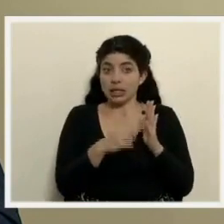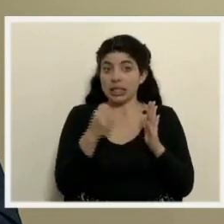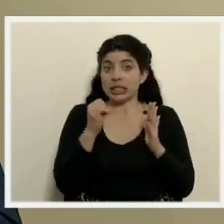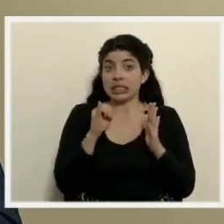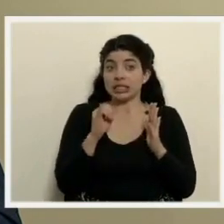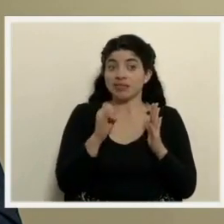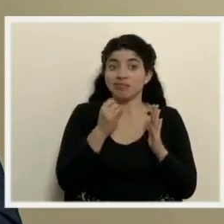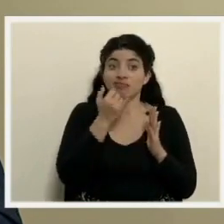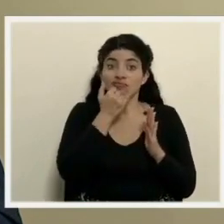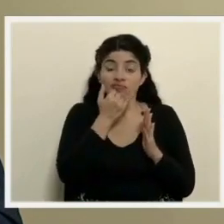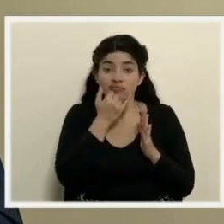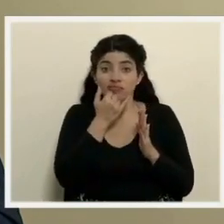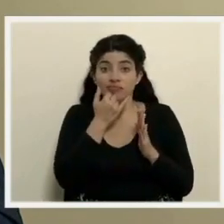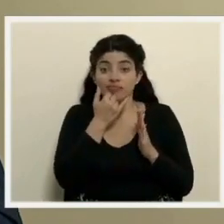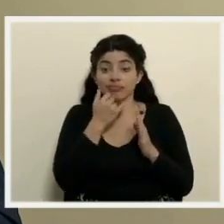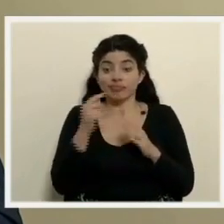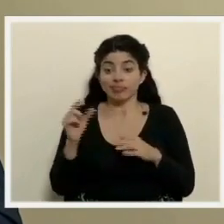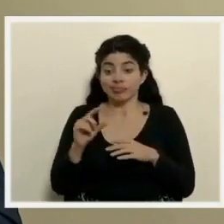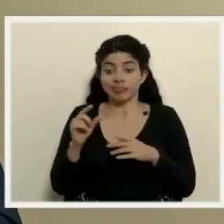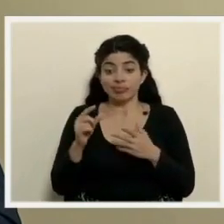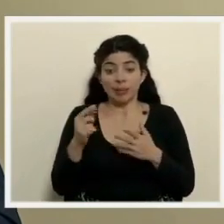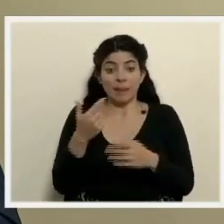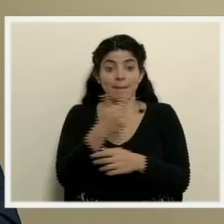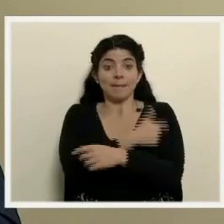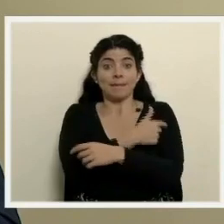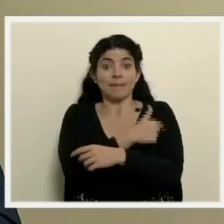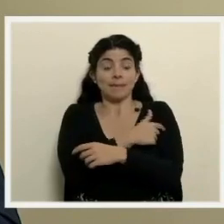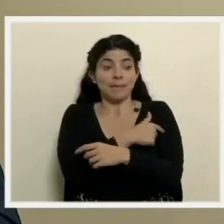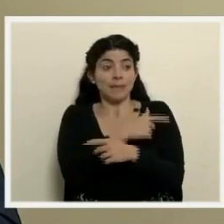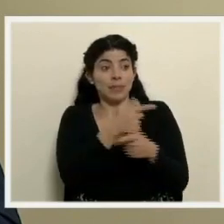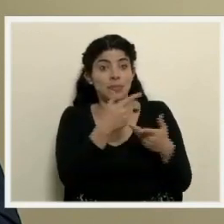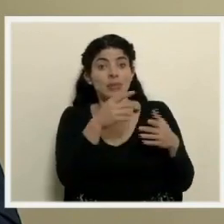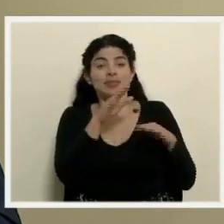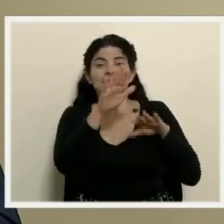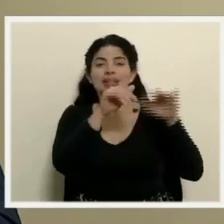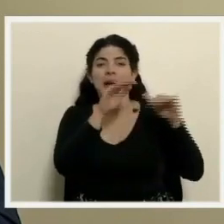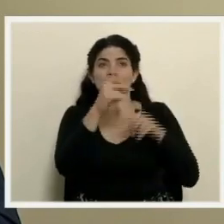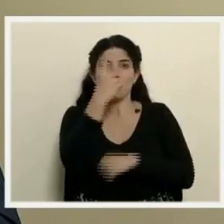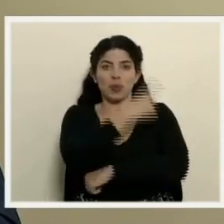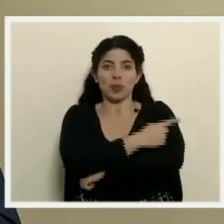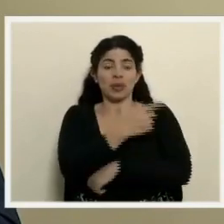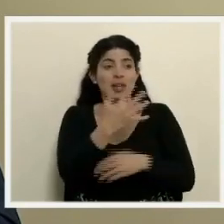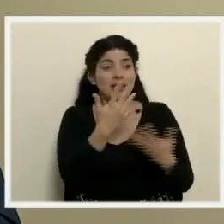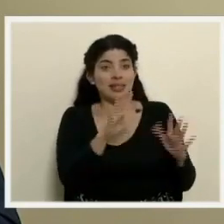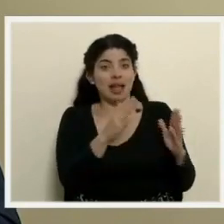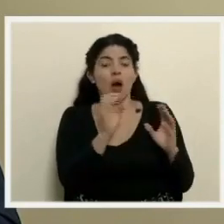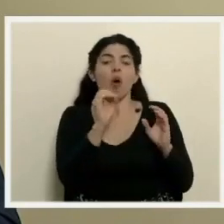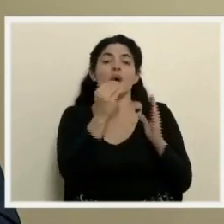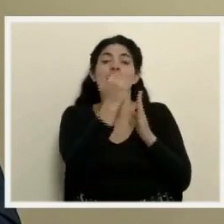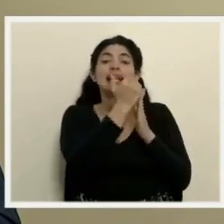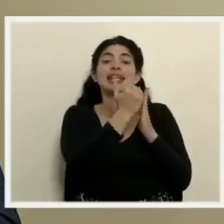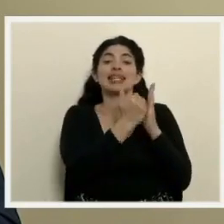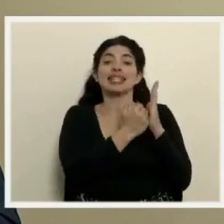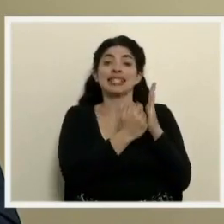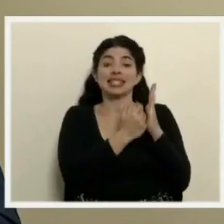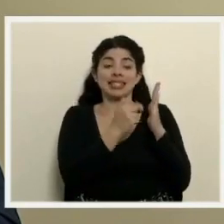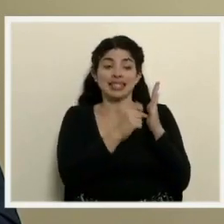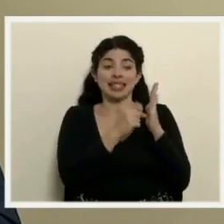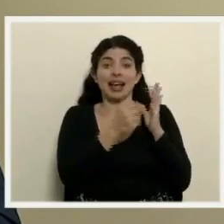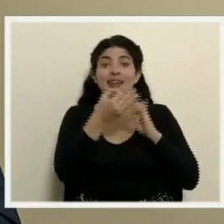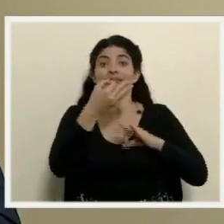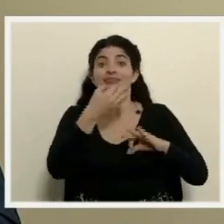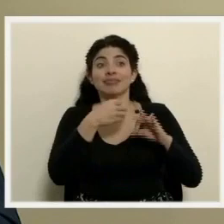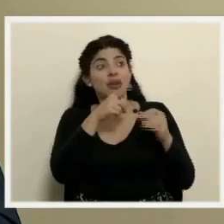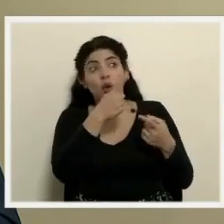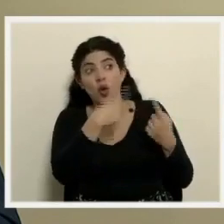ya se falla con que se cumpliera con la vacunación de las personas que fueron convocadas o bien se tenía una lista de suplencias y